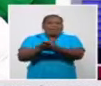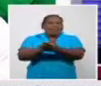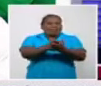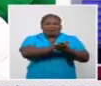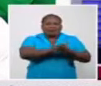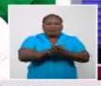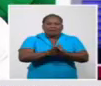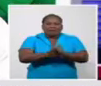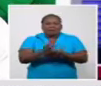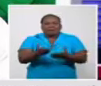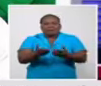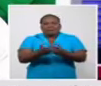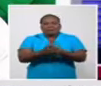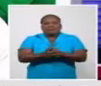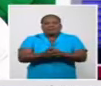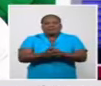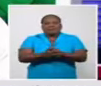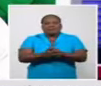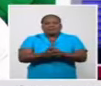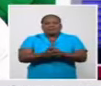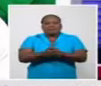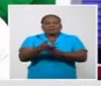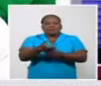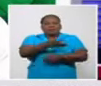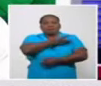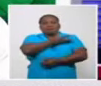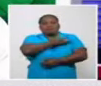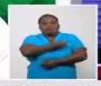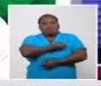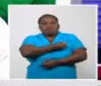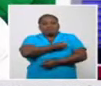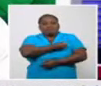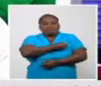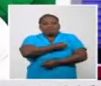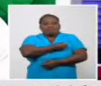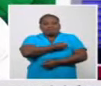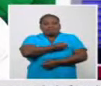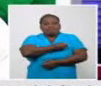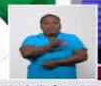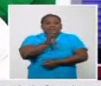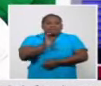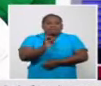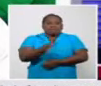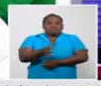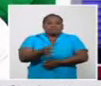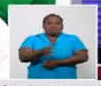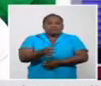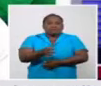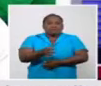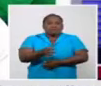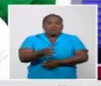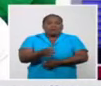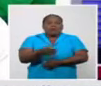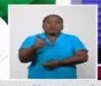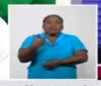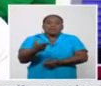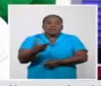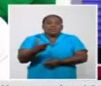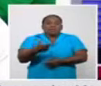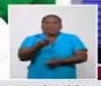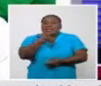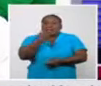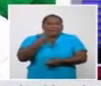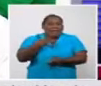lamentamos, realmente es lo que pasa cuando, a pesar de los esquemas de tratamiento,